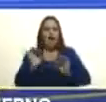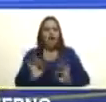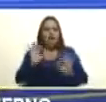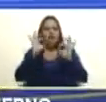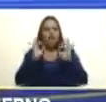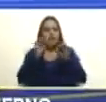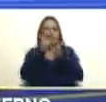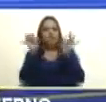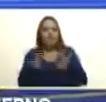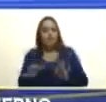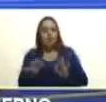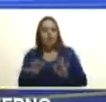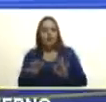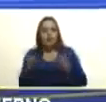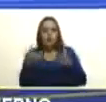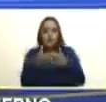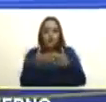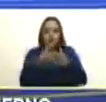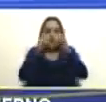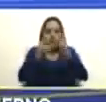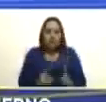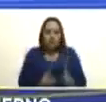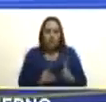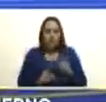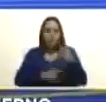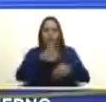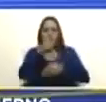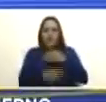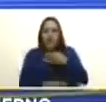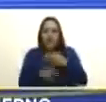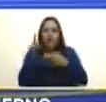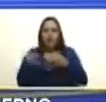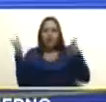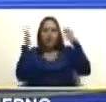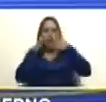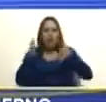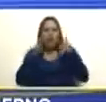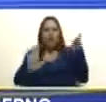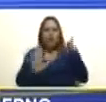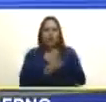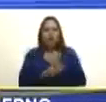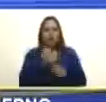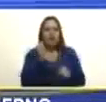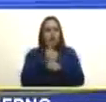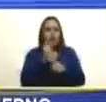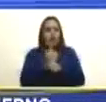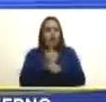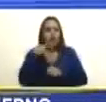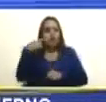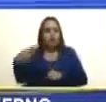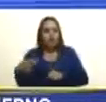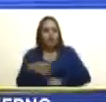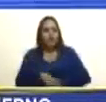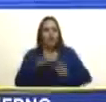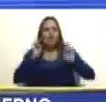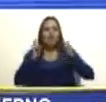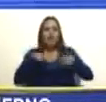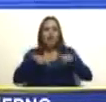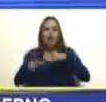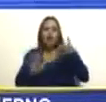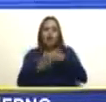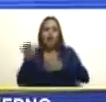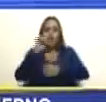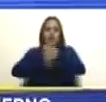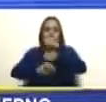consulta para la planificación y asesoramiento del poder público en los asuntos relacionados con la